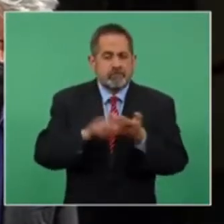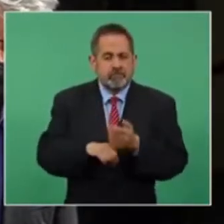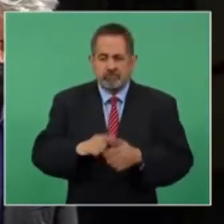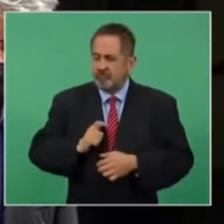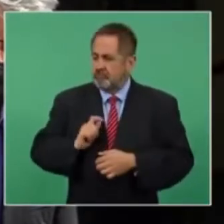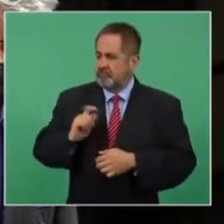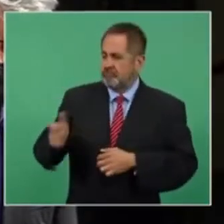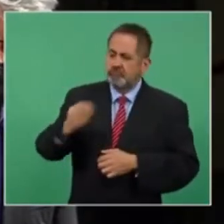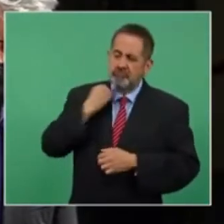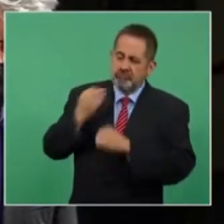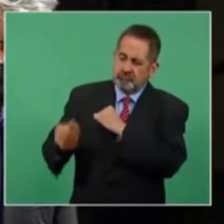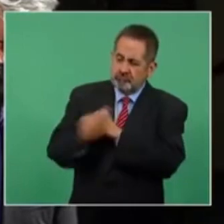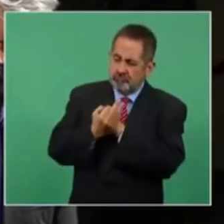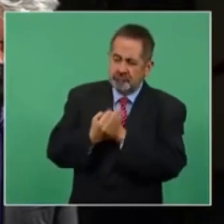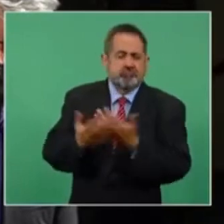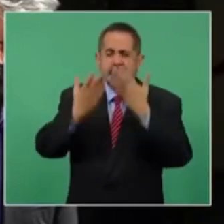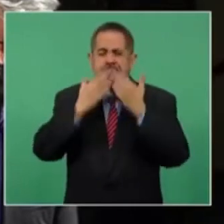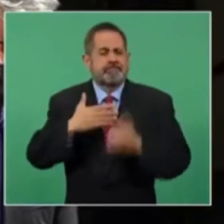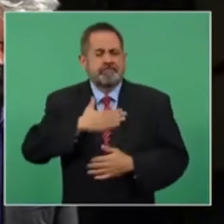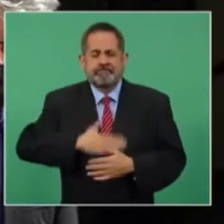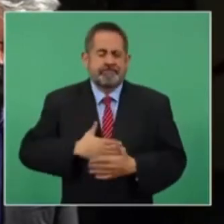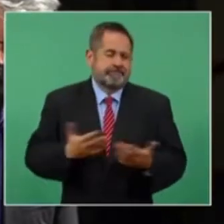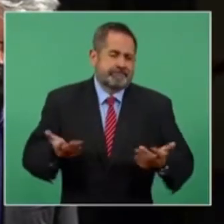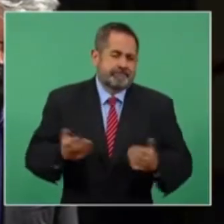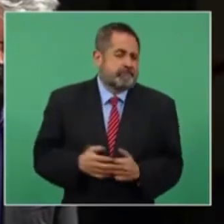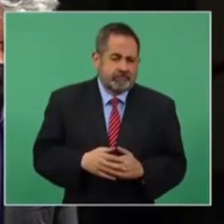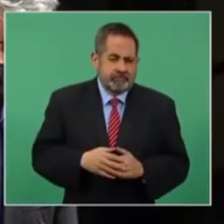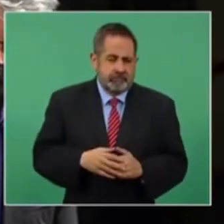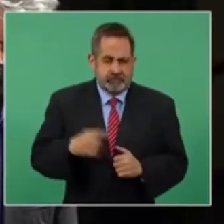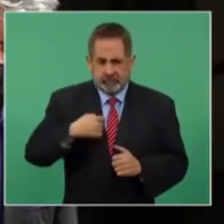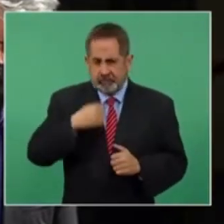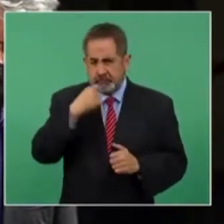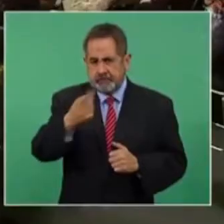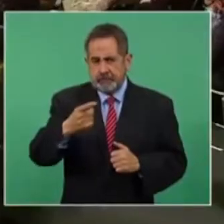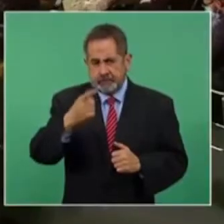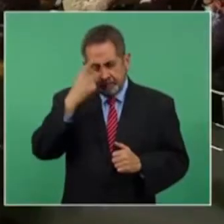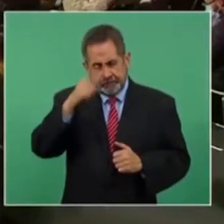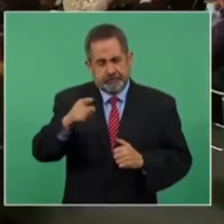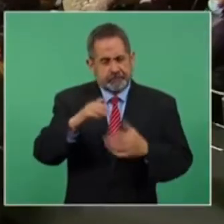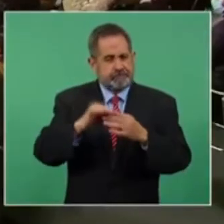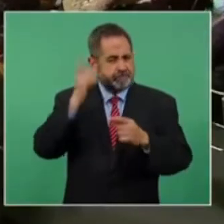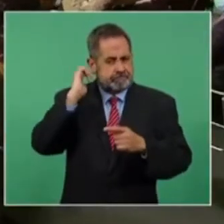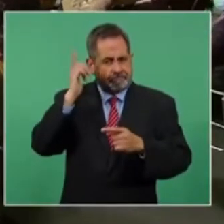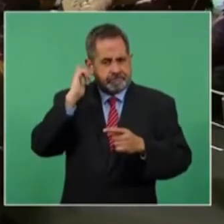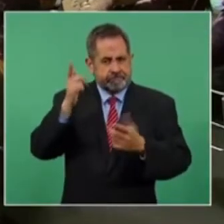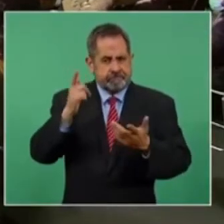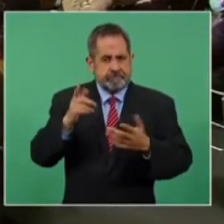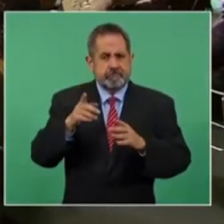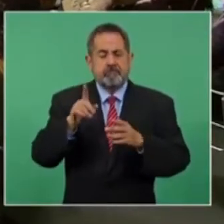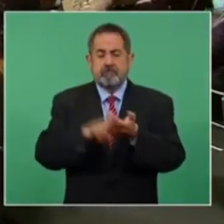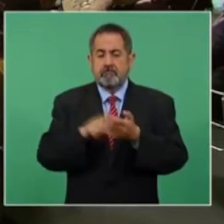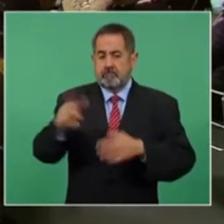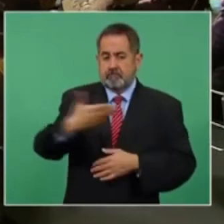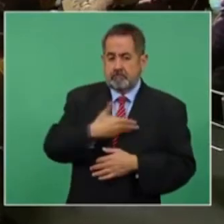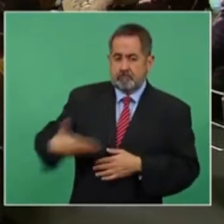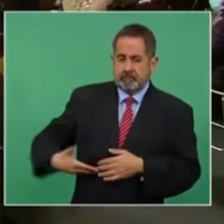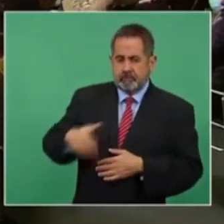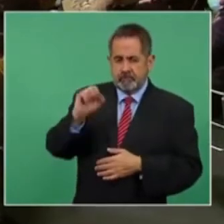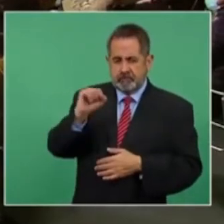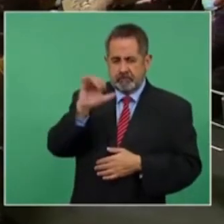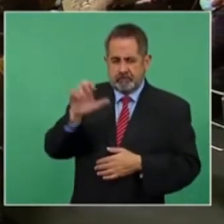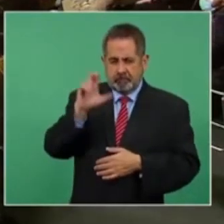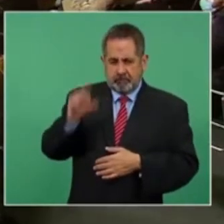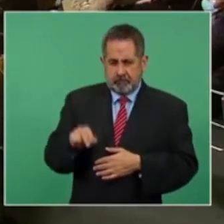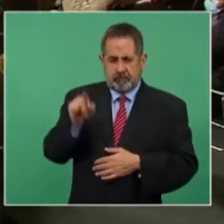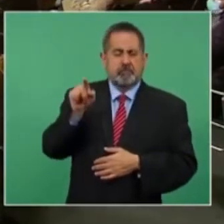bufete de abogados, no existe la justicia. Y yo lo digo para que ojalá y el presidente de la Suprema Corte de